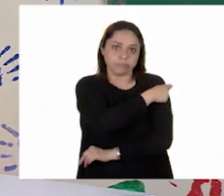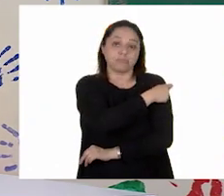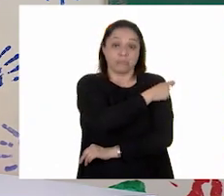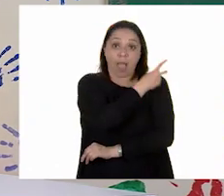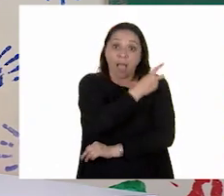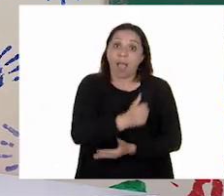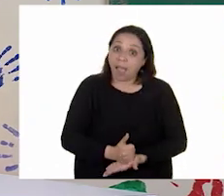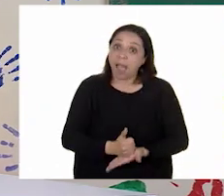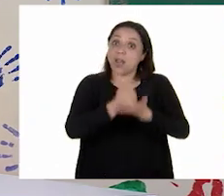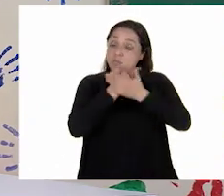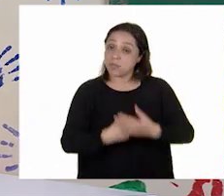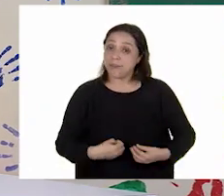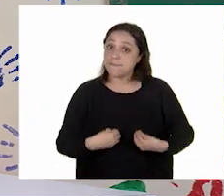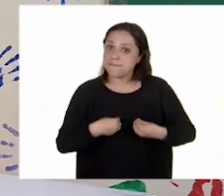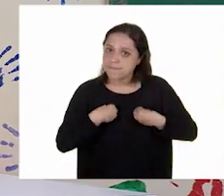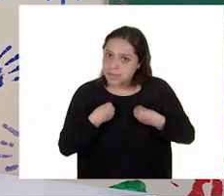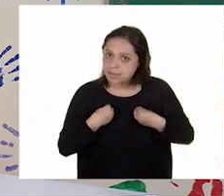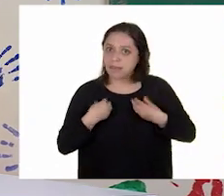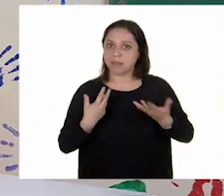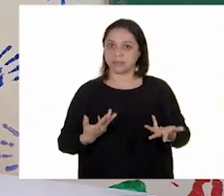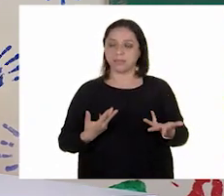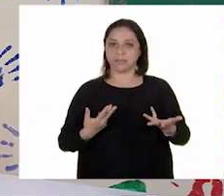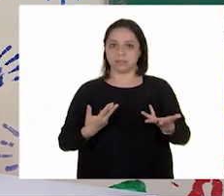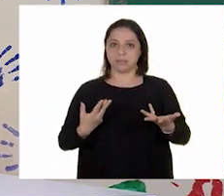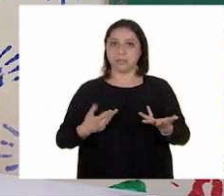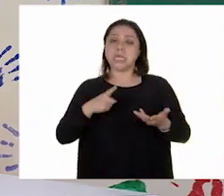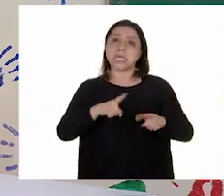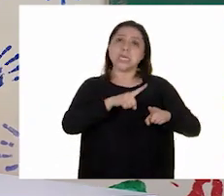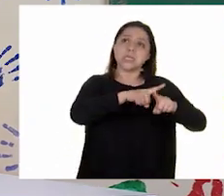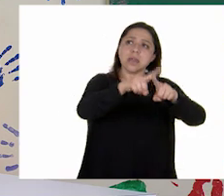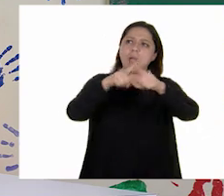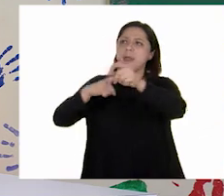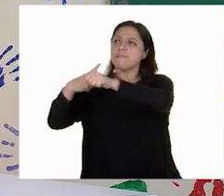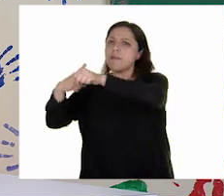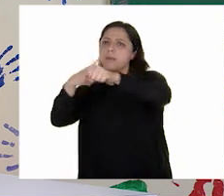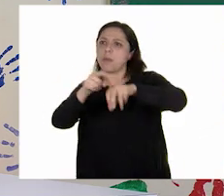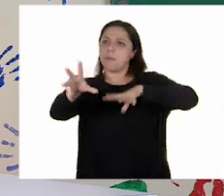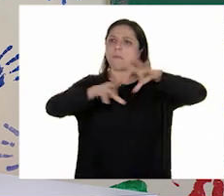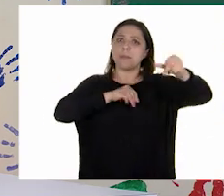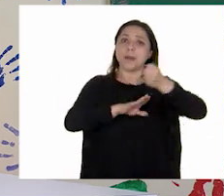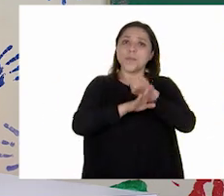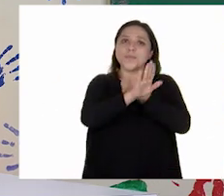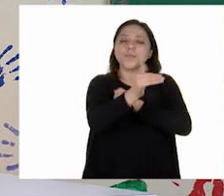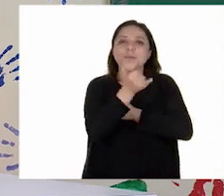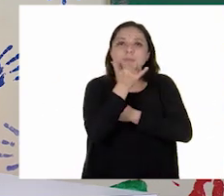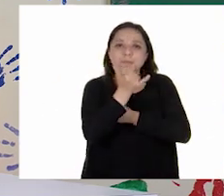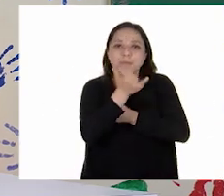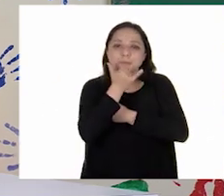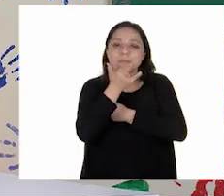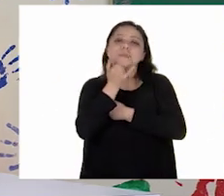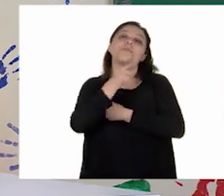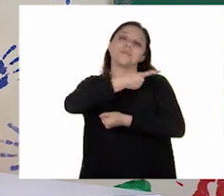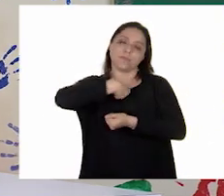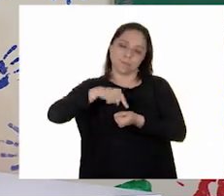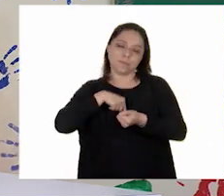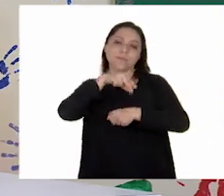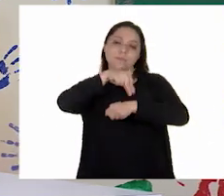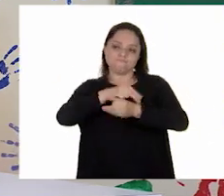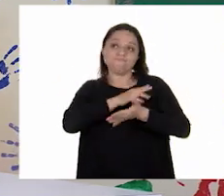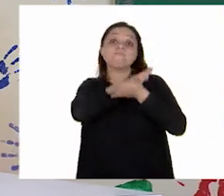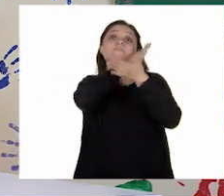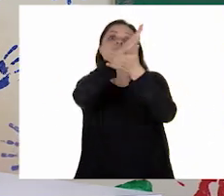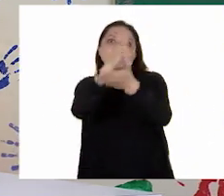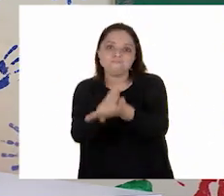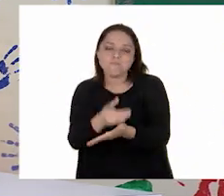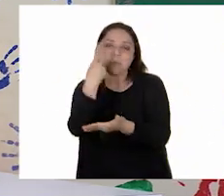vidas y previenen la presencia de diferentes enfermedades, así que debemos acudir al médico para que nos las